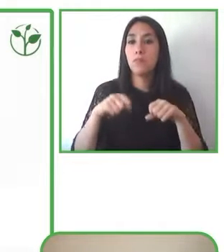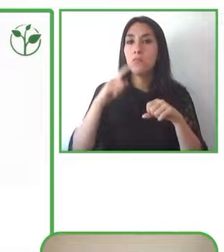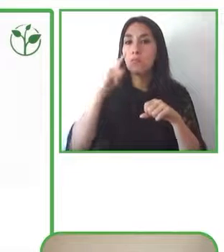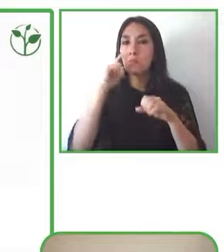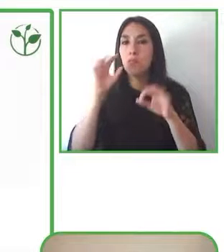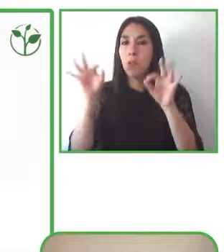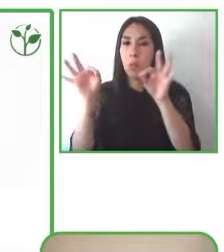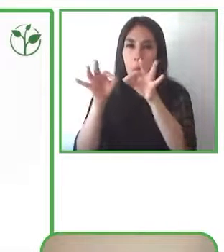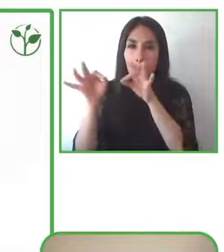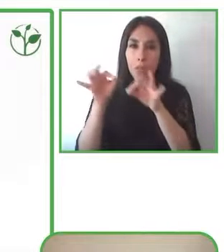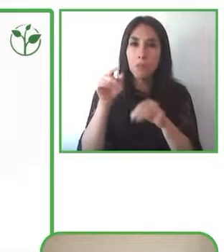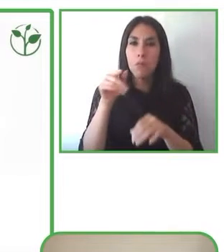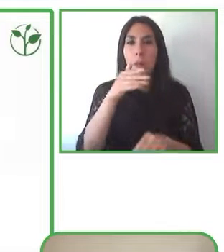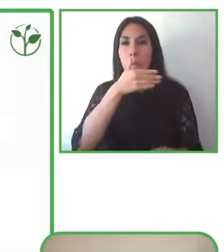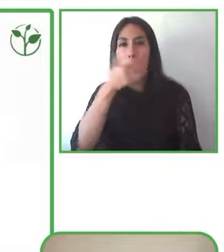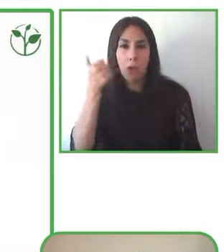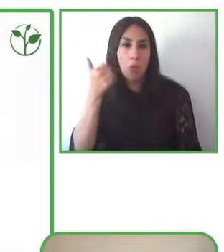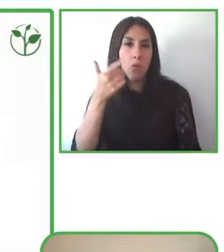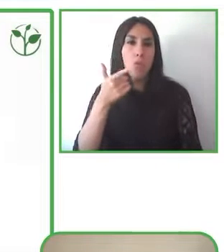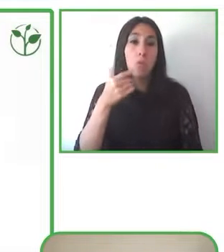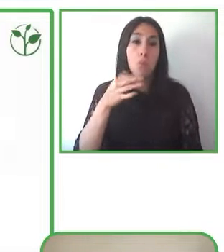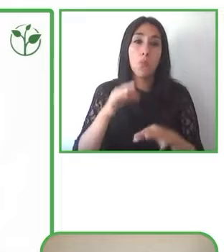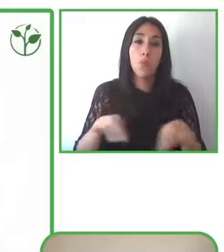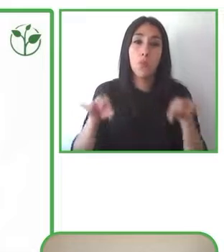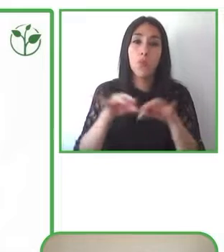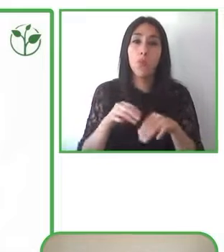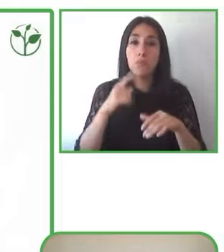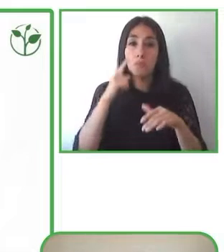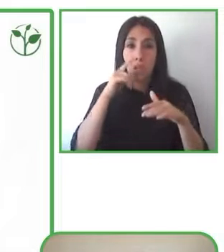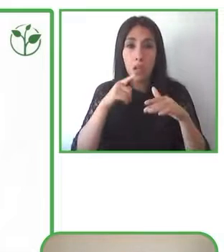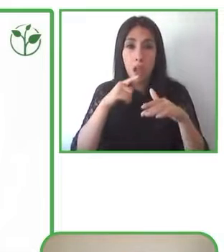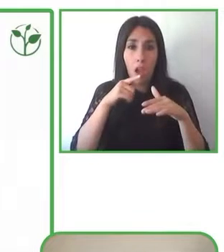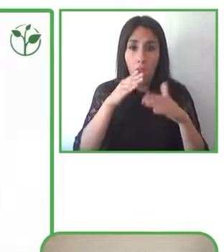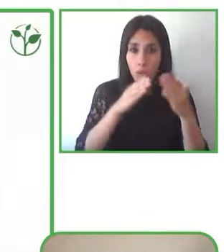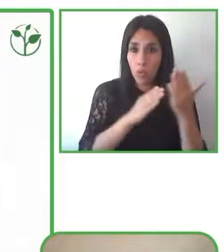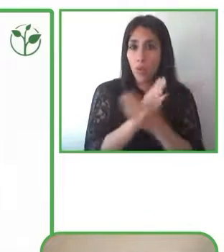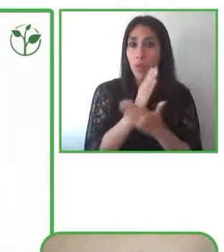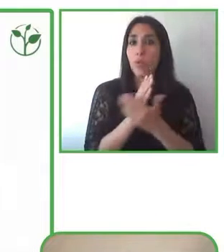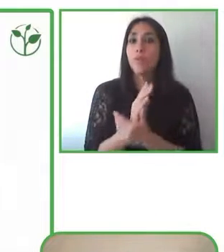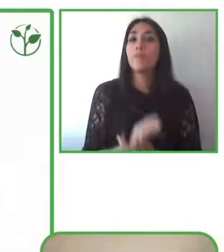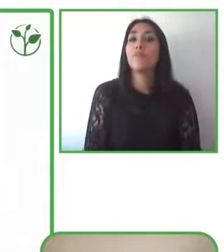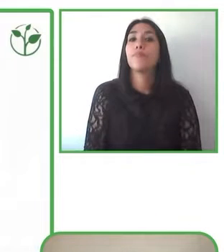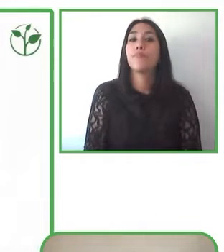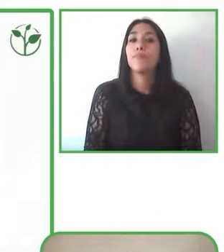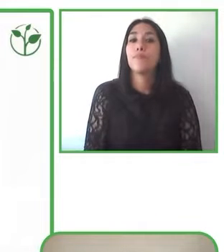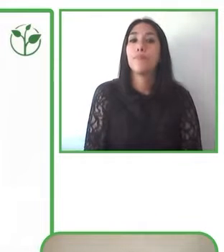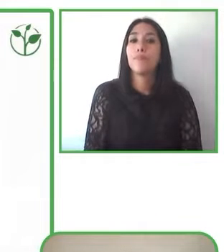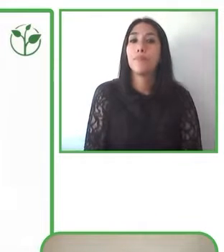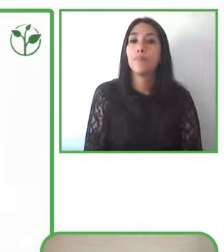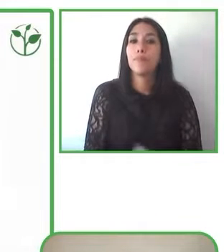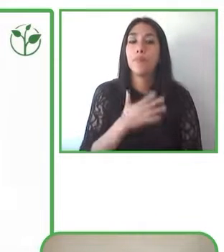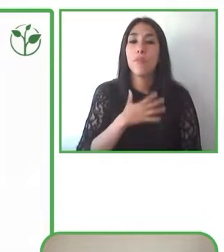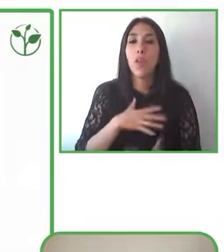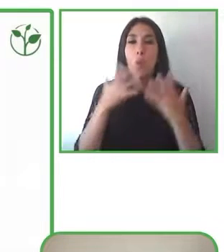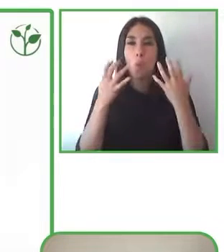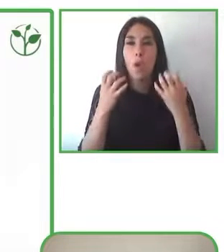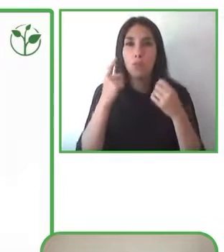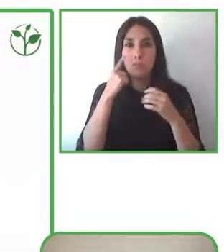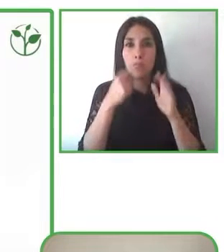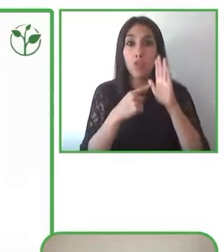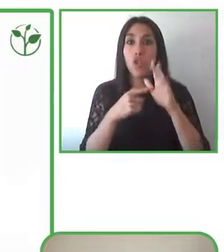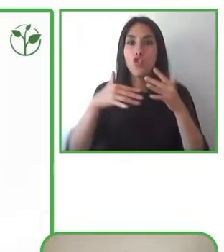importancia de la accesibilidad pero también me gustaría contaros casos o historias que a mí me gustan especialmente porque